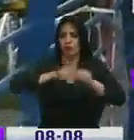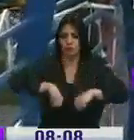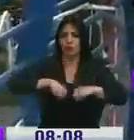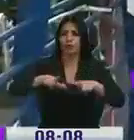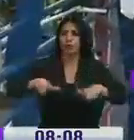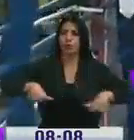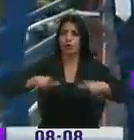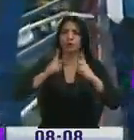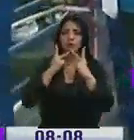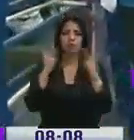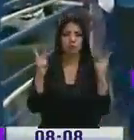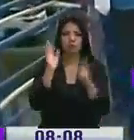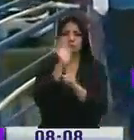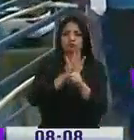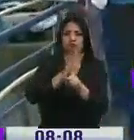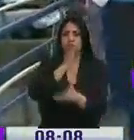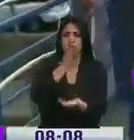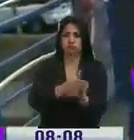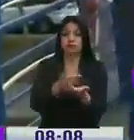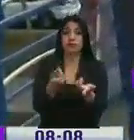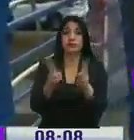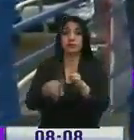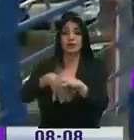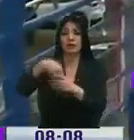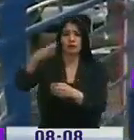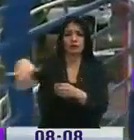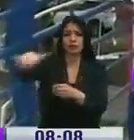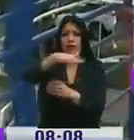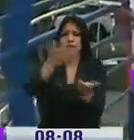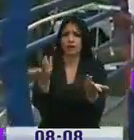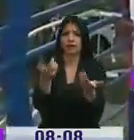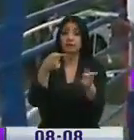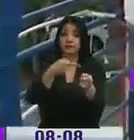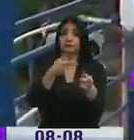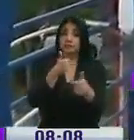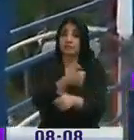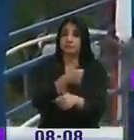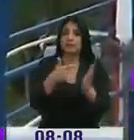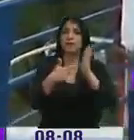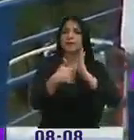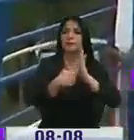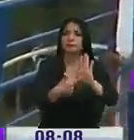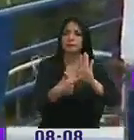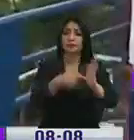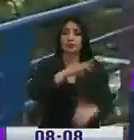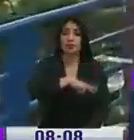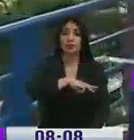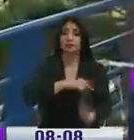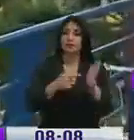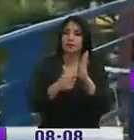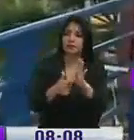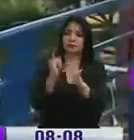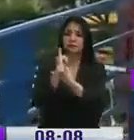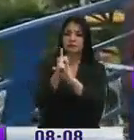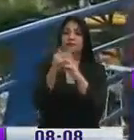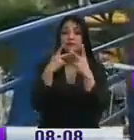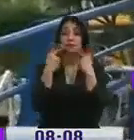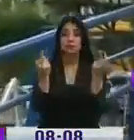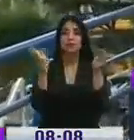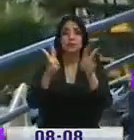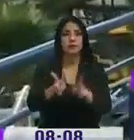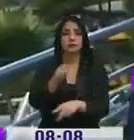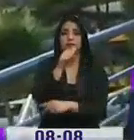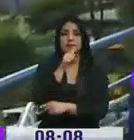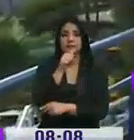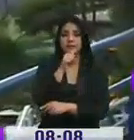público con baja del acoso, sino también puertas adentro para sentar el ejemplo a otras instituciones, no solo públicas, sino también